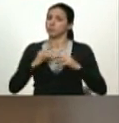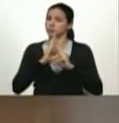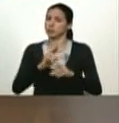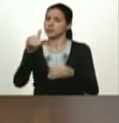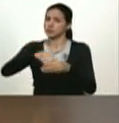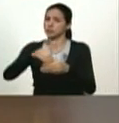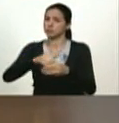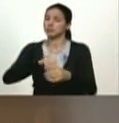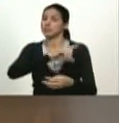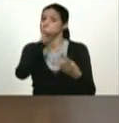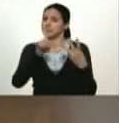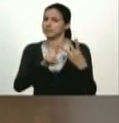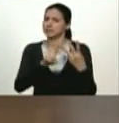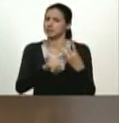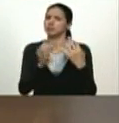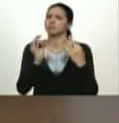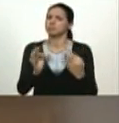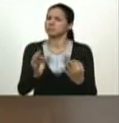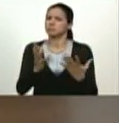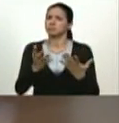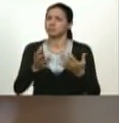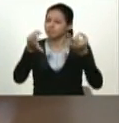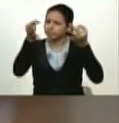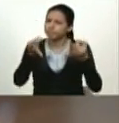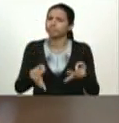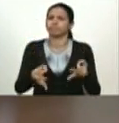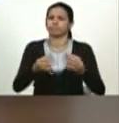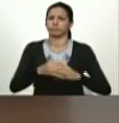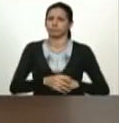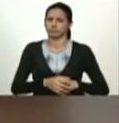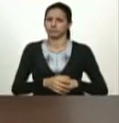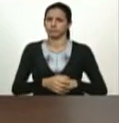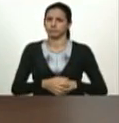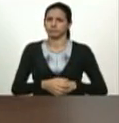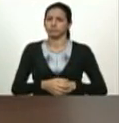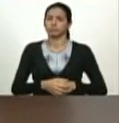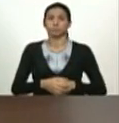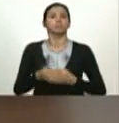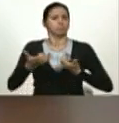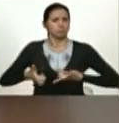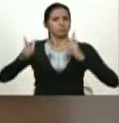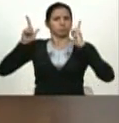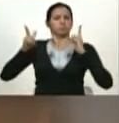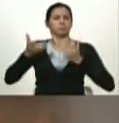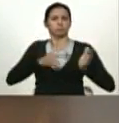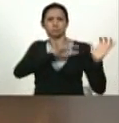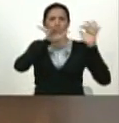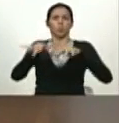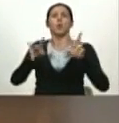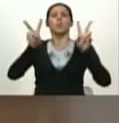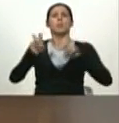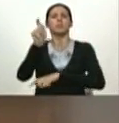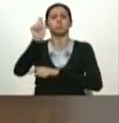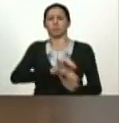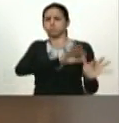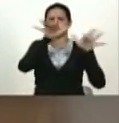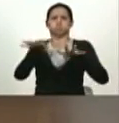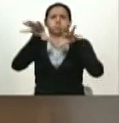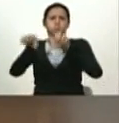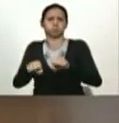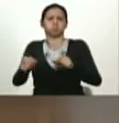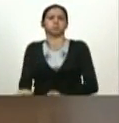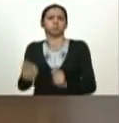Y luego garantizar plenamente que se instalara la Asamblea en paz y con tranquilidad. Y ellos